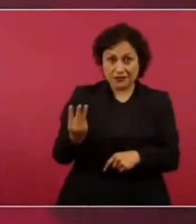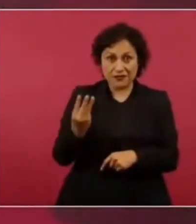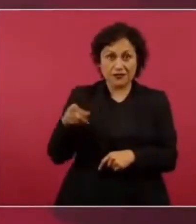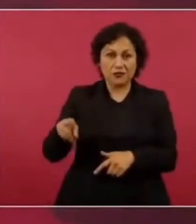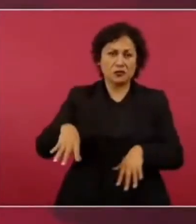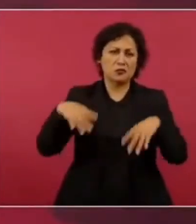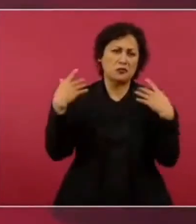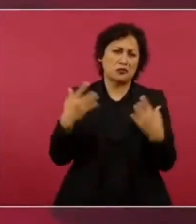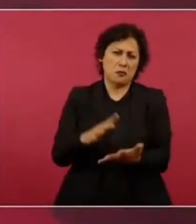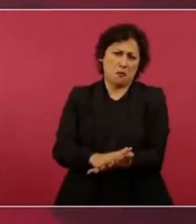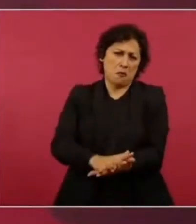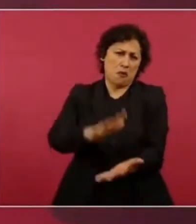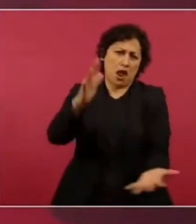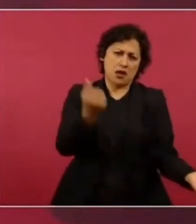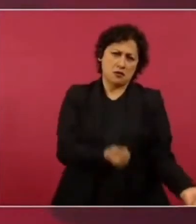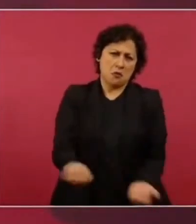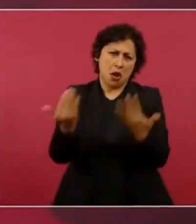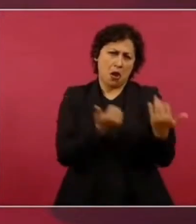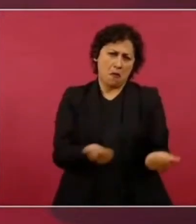permanente